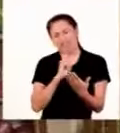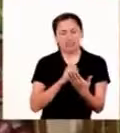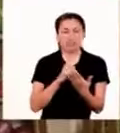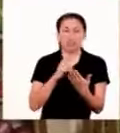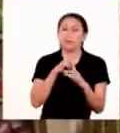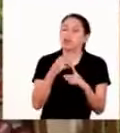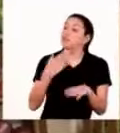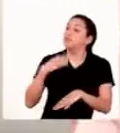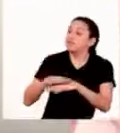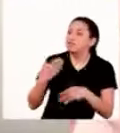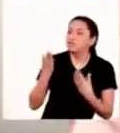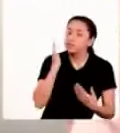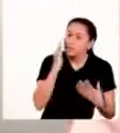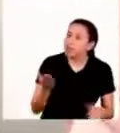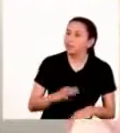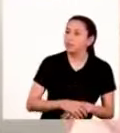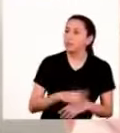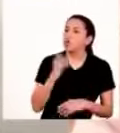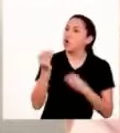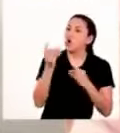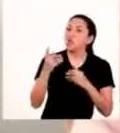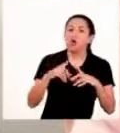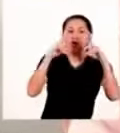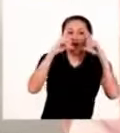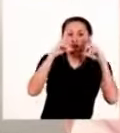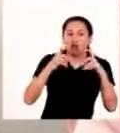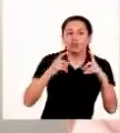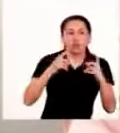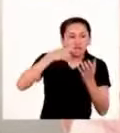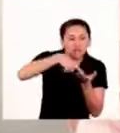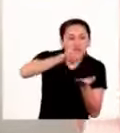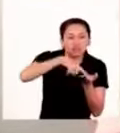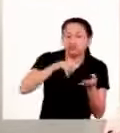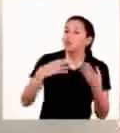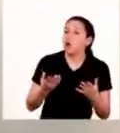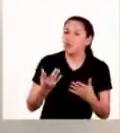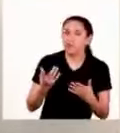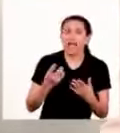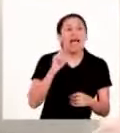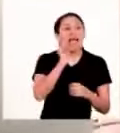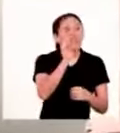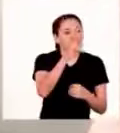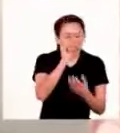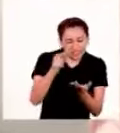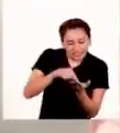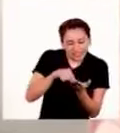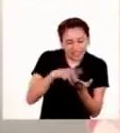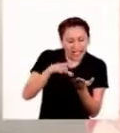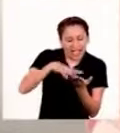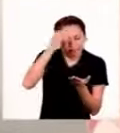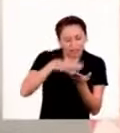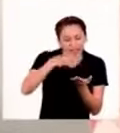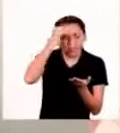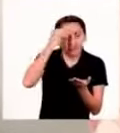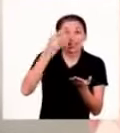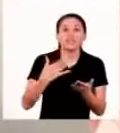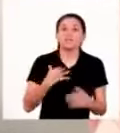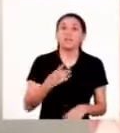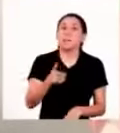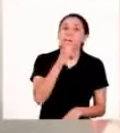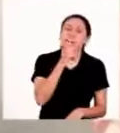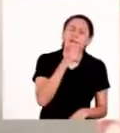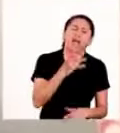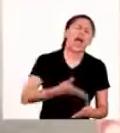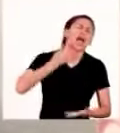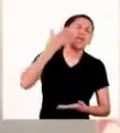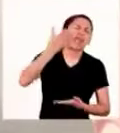pero luego le tuve que decir mamá ¿y cómo les voy a mandar las fotos de los chicos? así que al toque se puso las pilas y a mi papá le encanta hablar